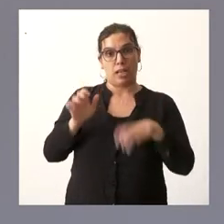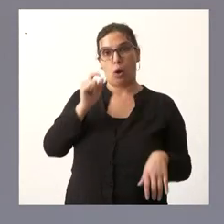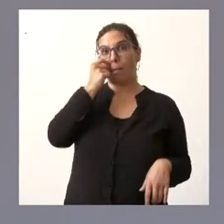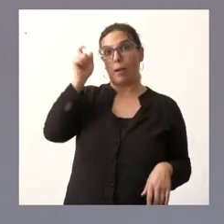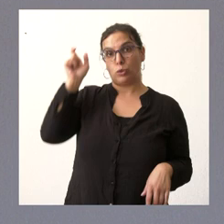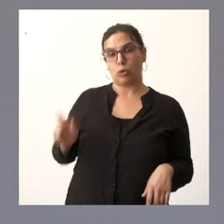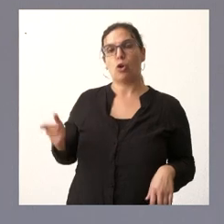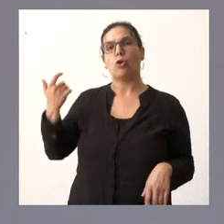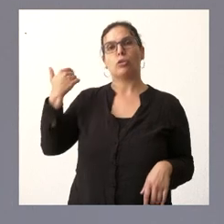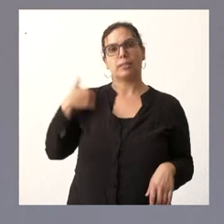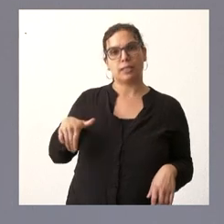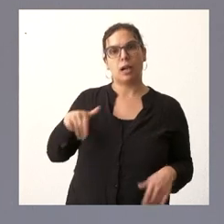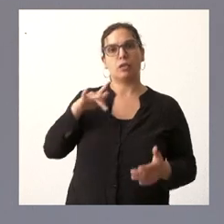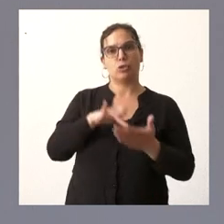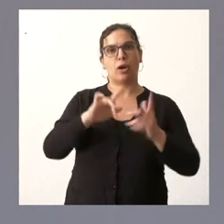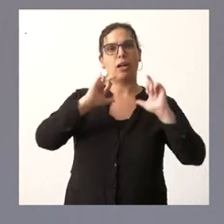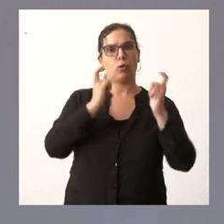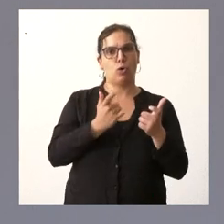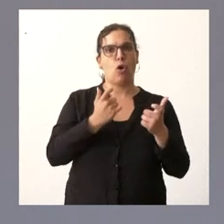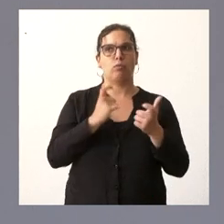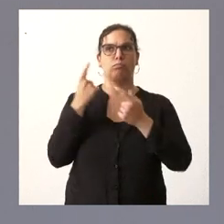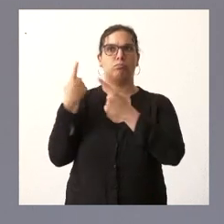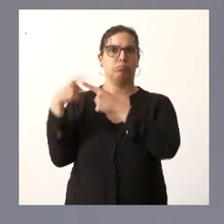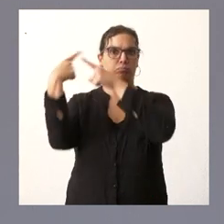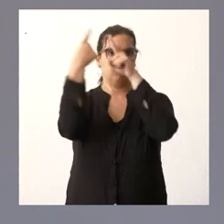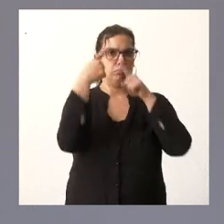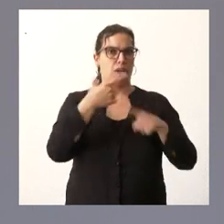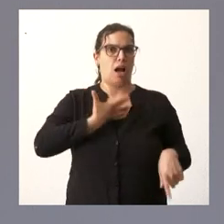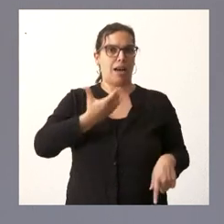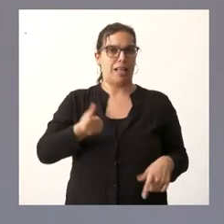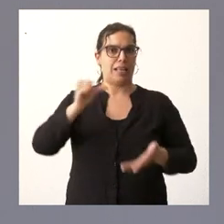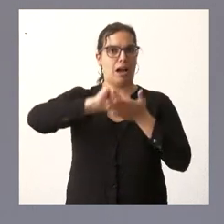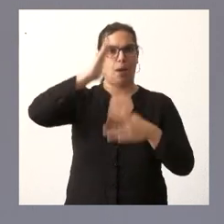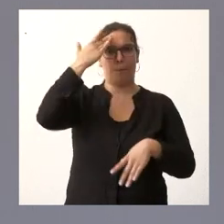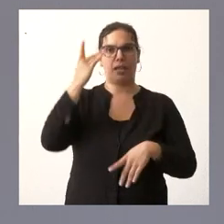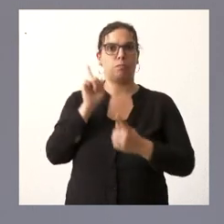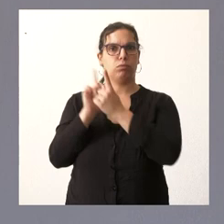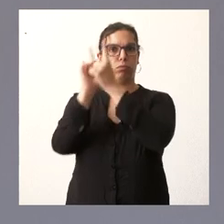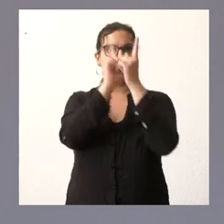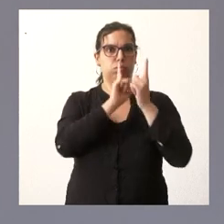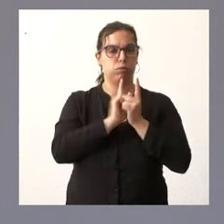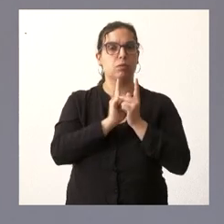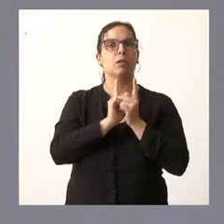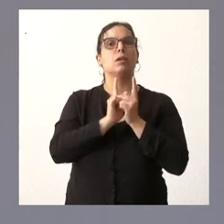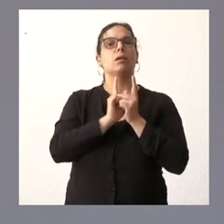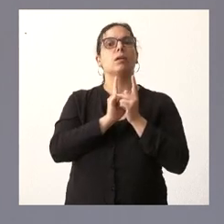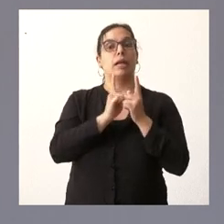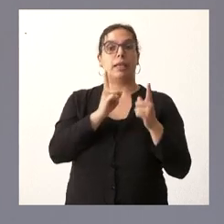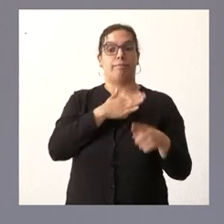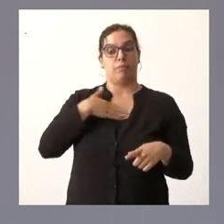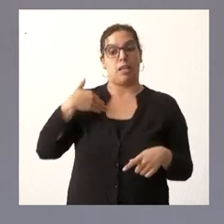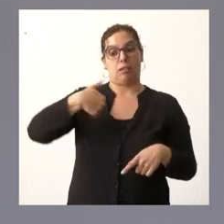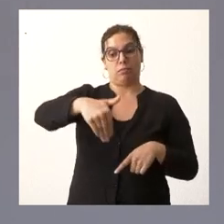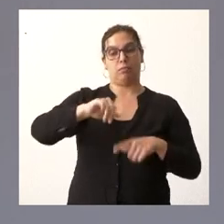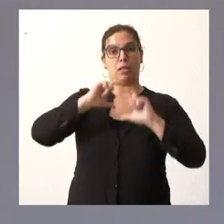Mañueco ya ha tenido reuniones con algunos alcaldes de capitales de provincia y naturalmente está dispuesto a tener una reunión con la alcaldesa